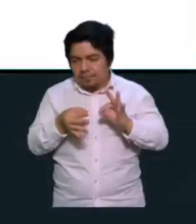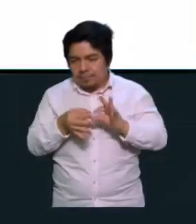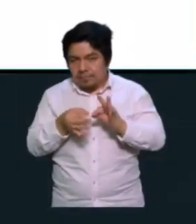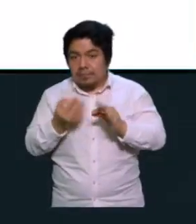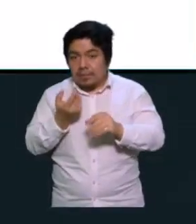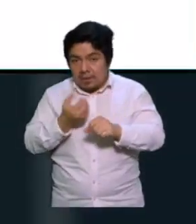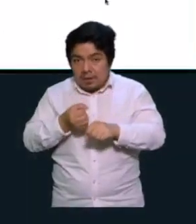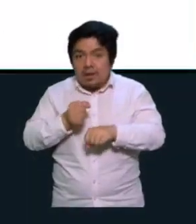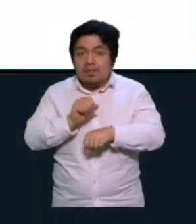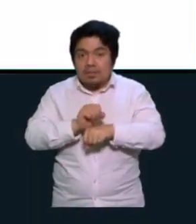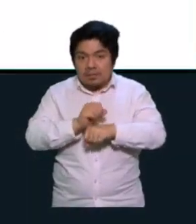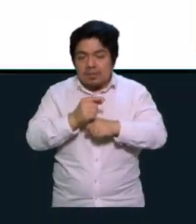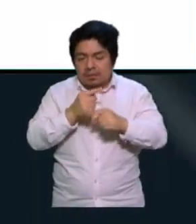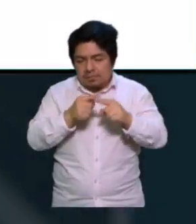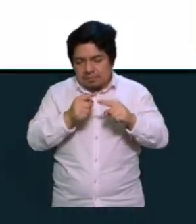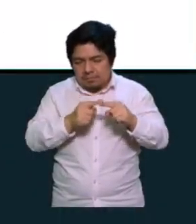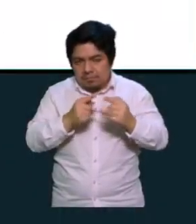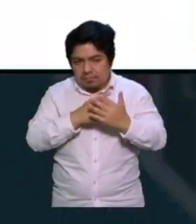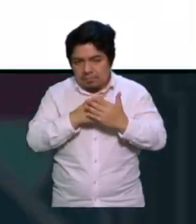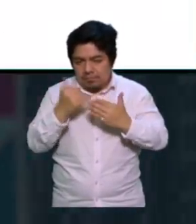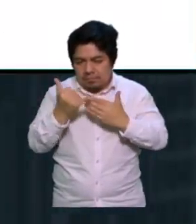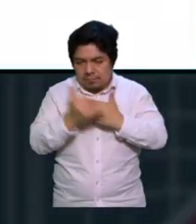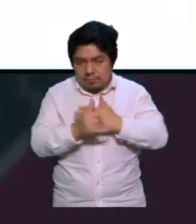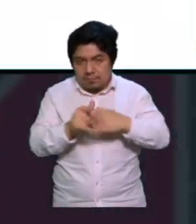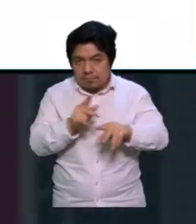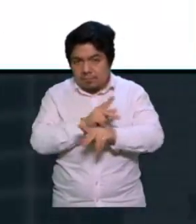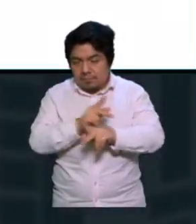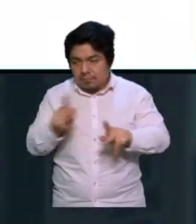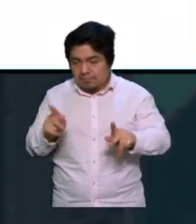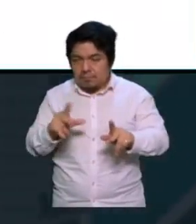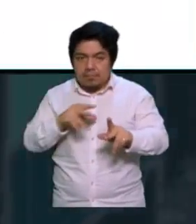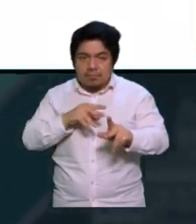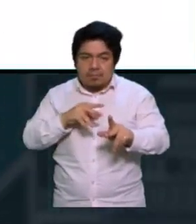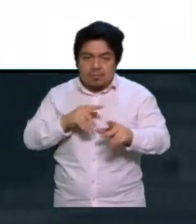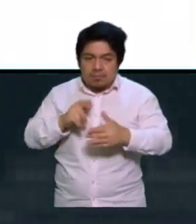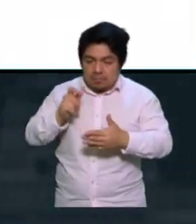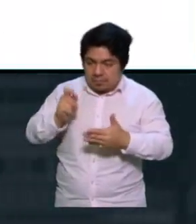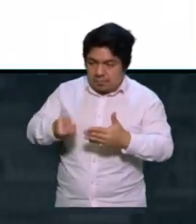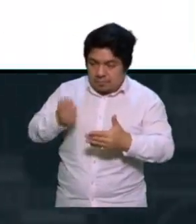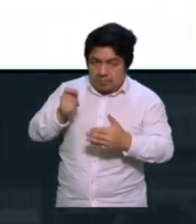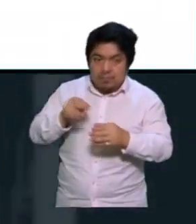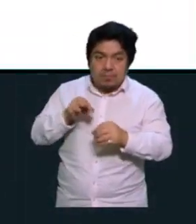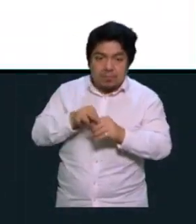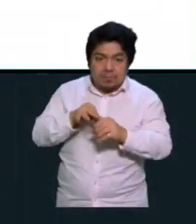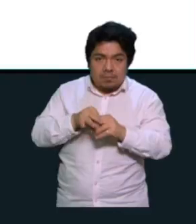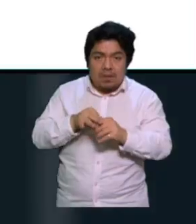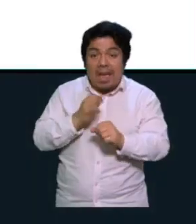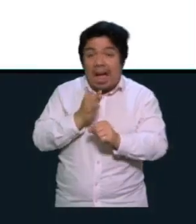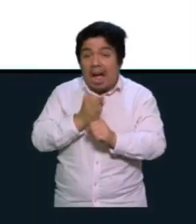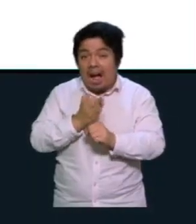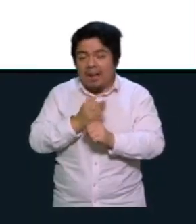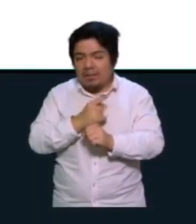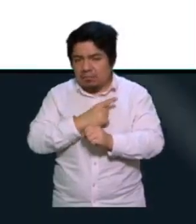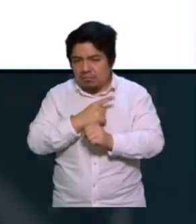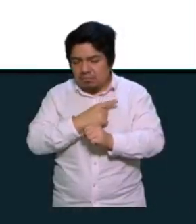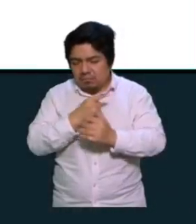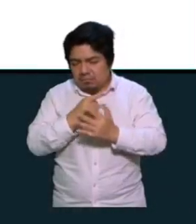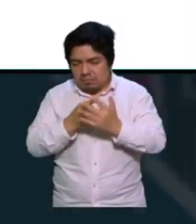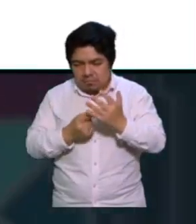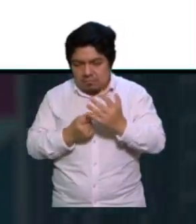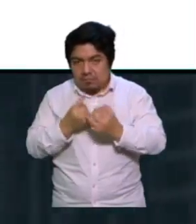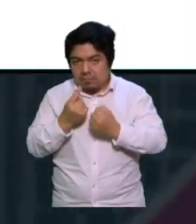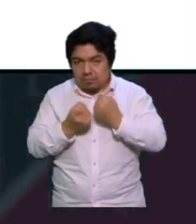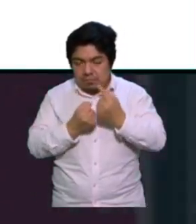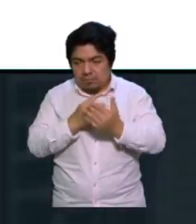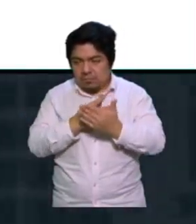semanalmente los proyectos públicos de las sentencias que están en votación. Hasta ahora solamente puedes tener acceso a los